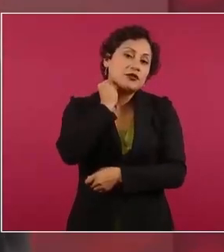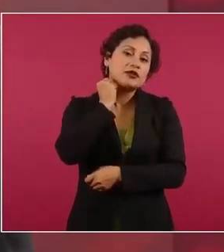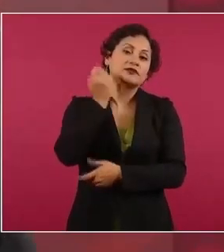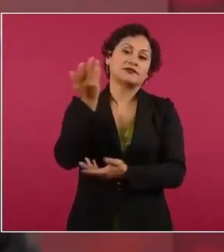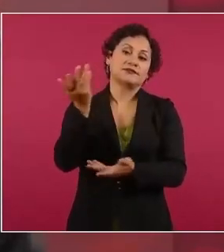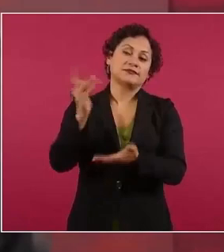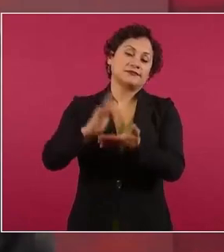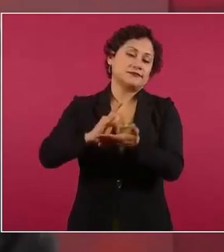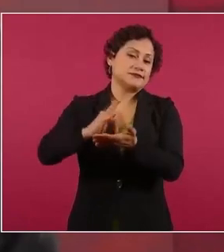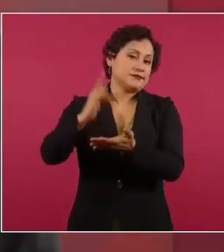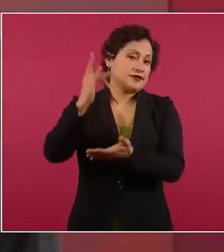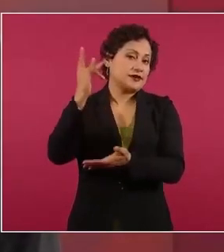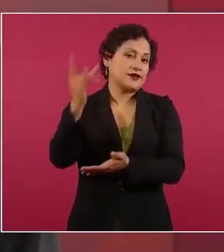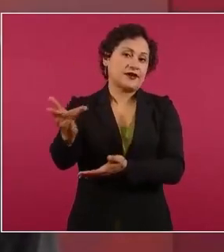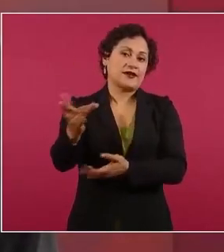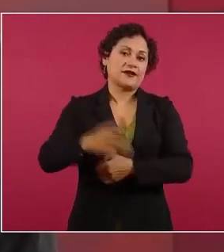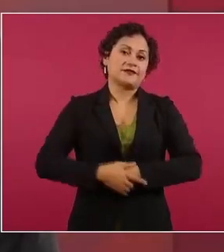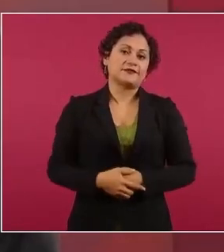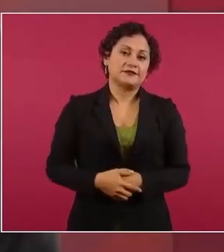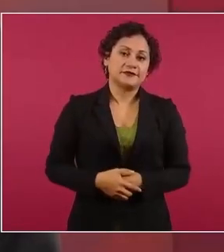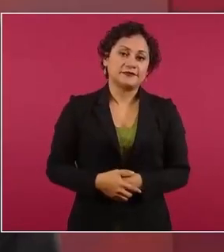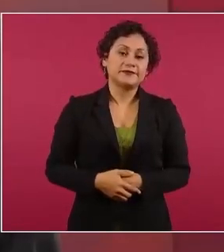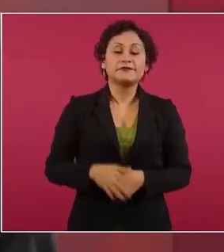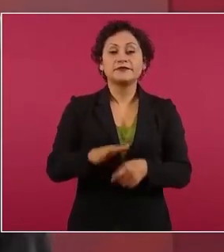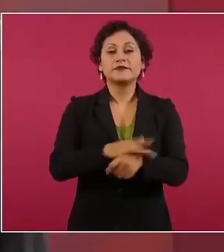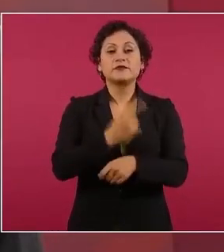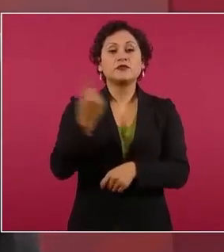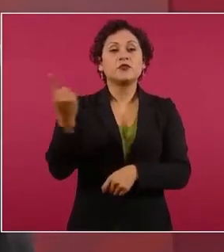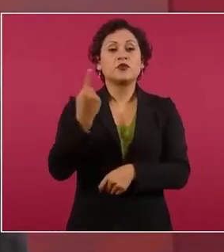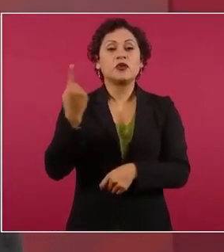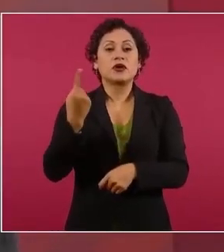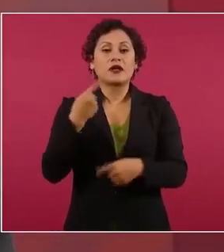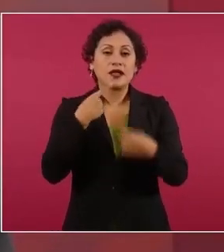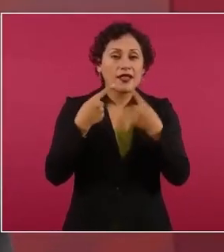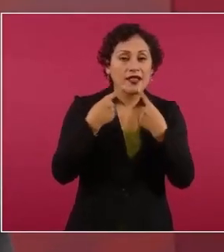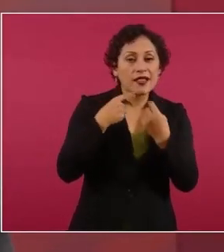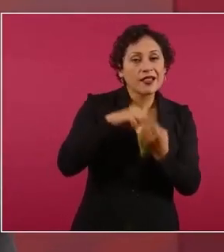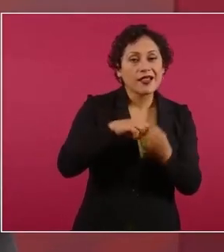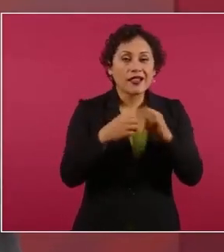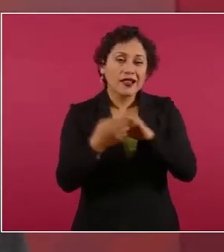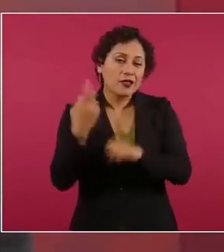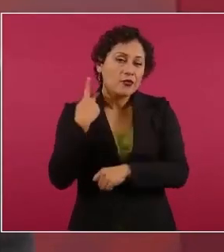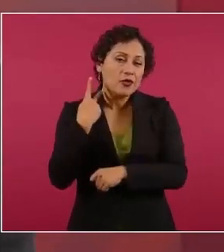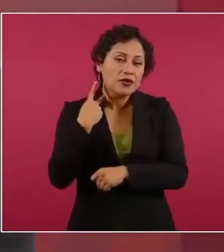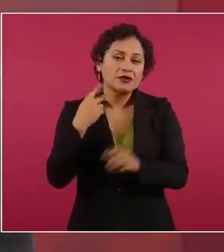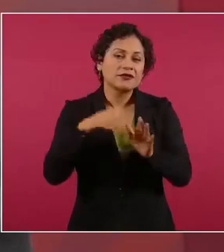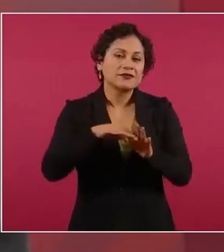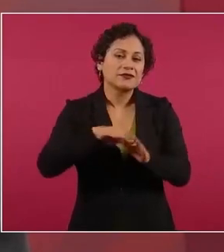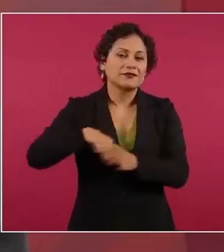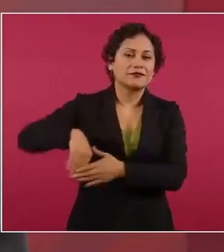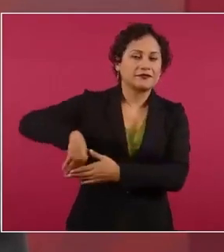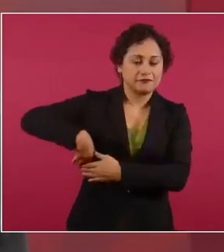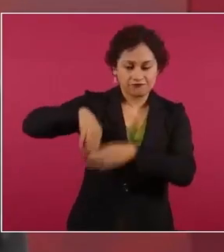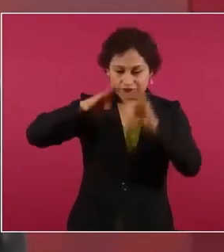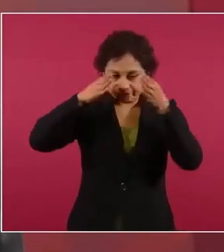porque también hicieron a lado la politiquería en otros casos